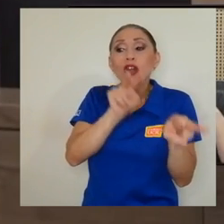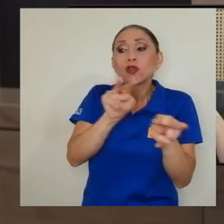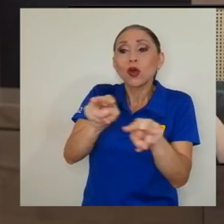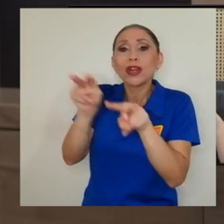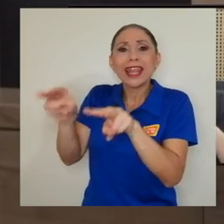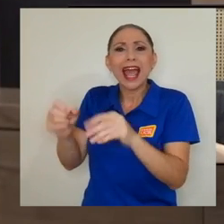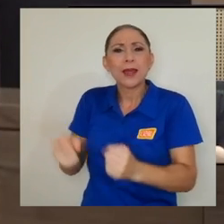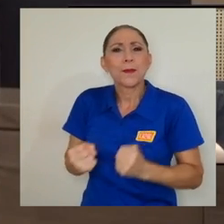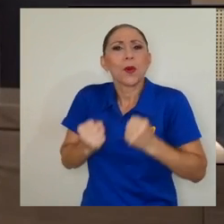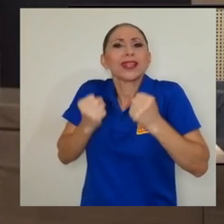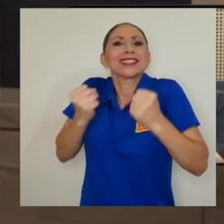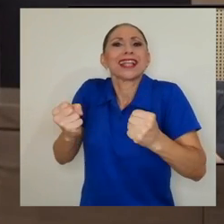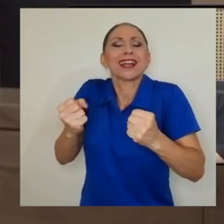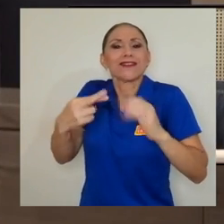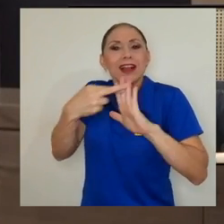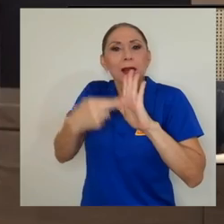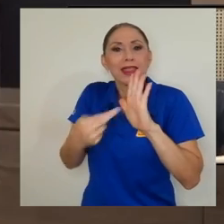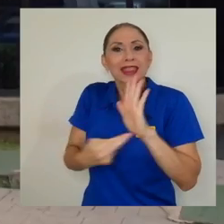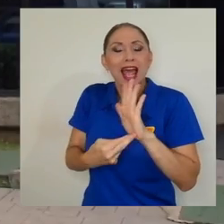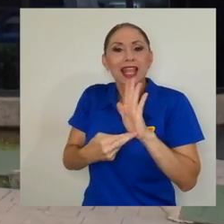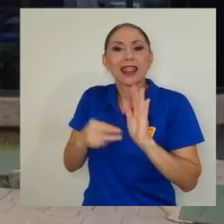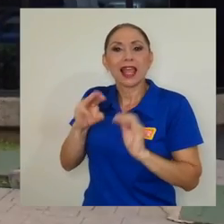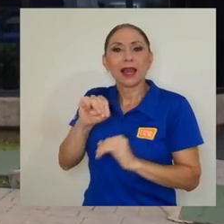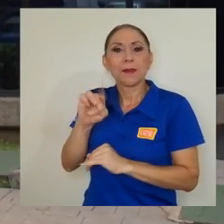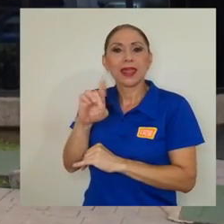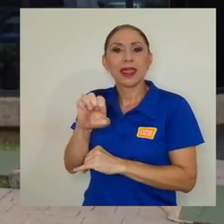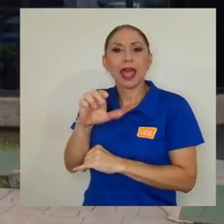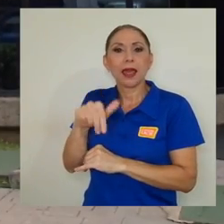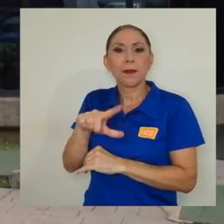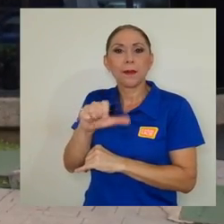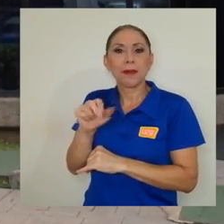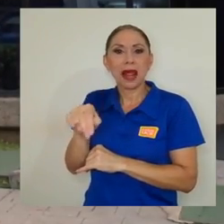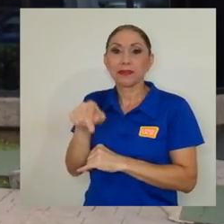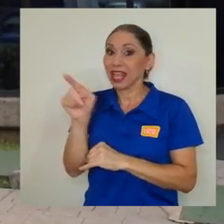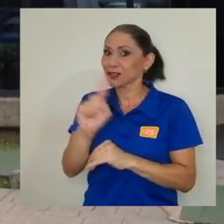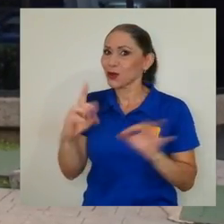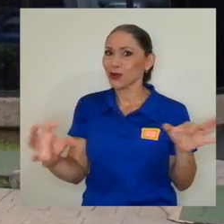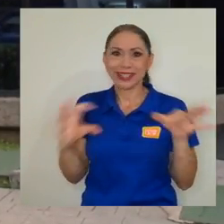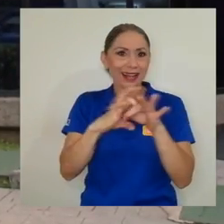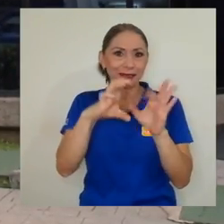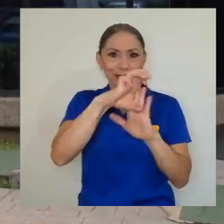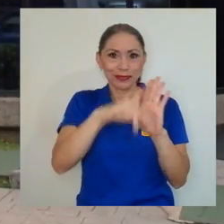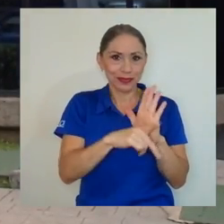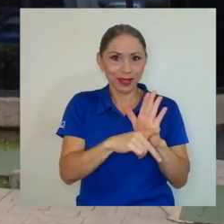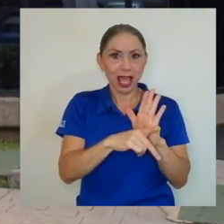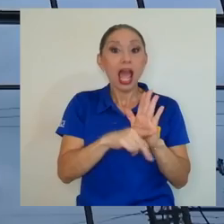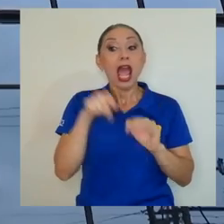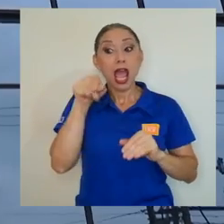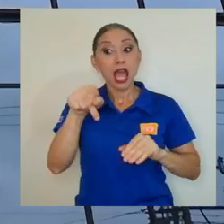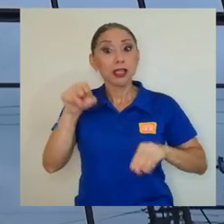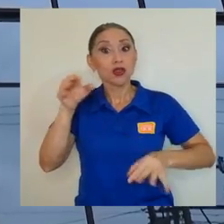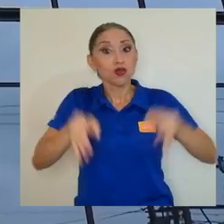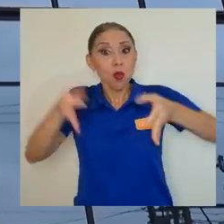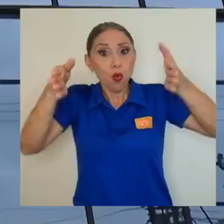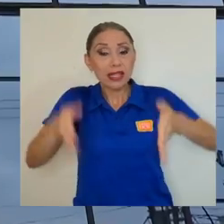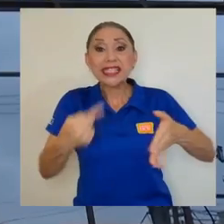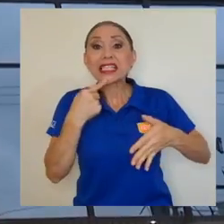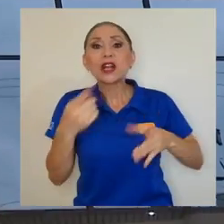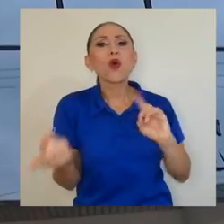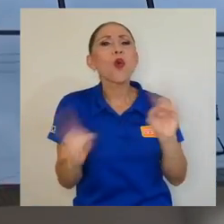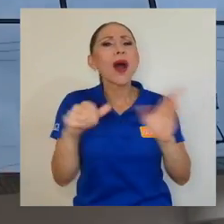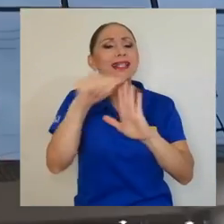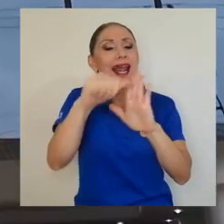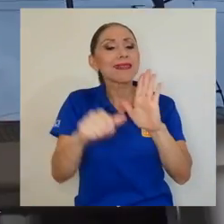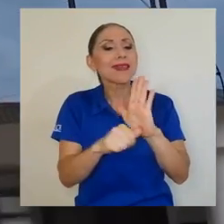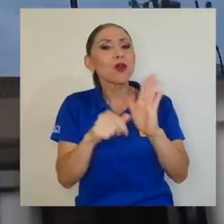reglamentaria del Mideplan. Los magistrados destacaron los artículos del proyecto que son inconstitucionales